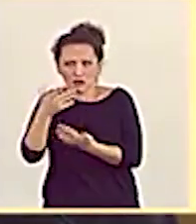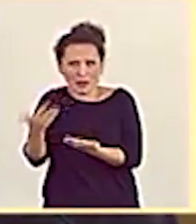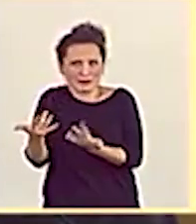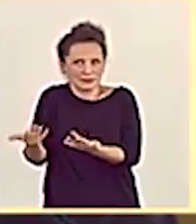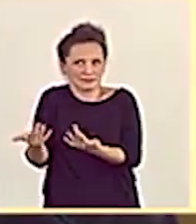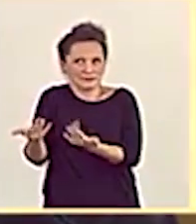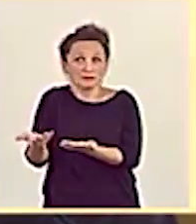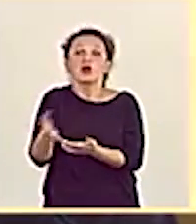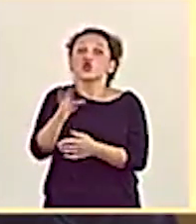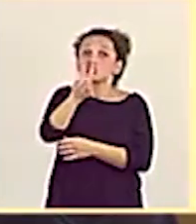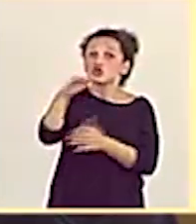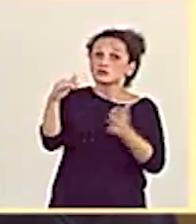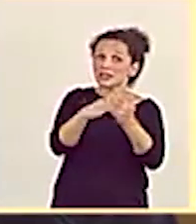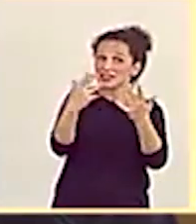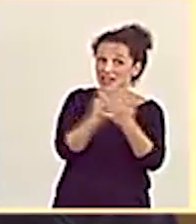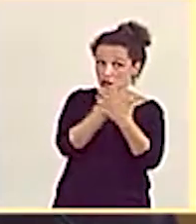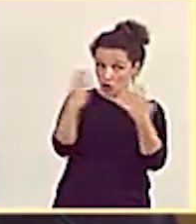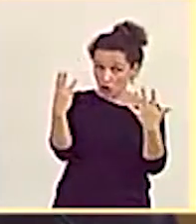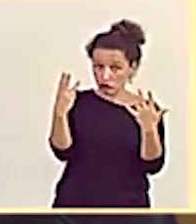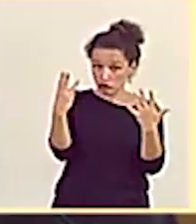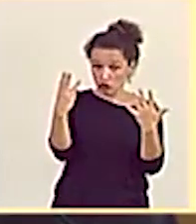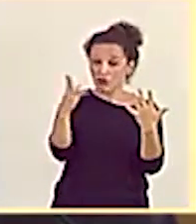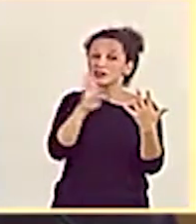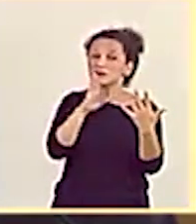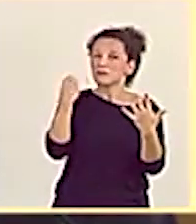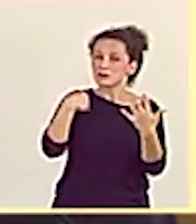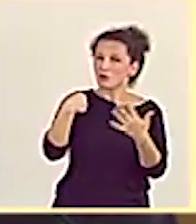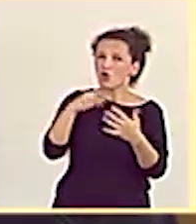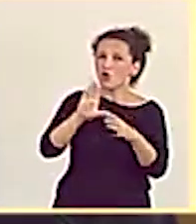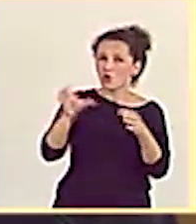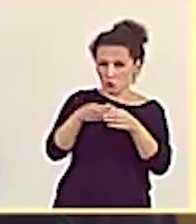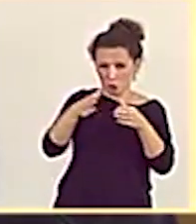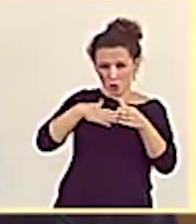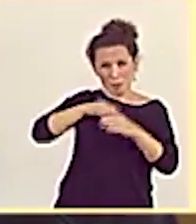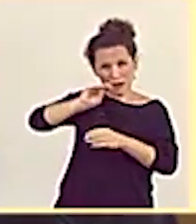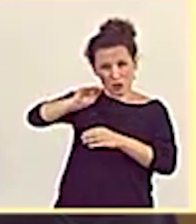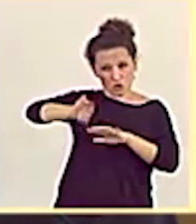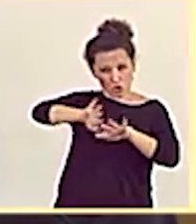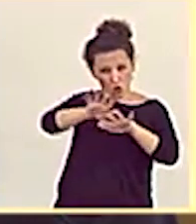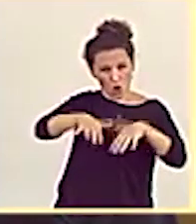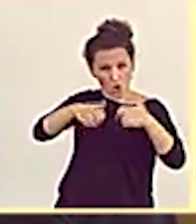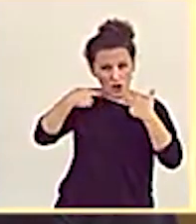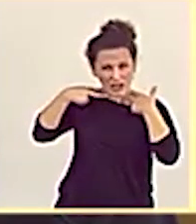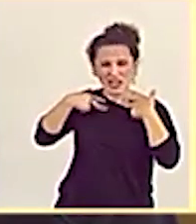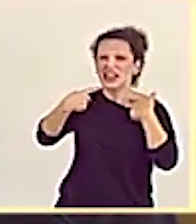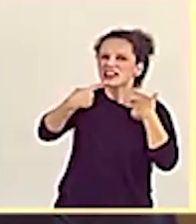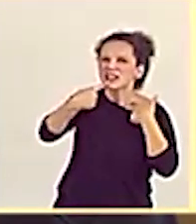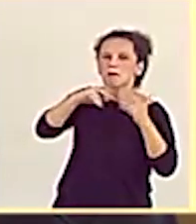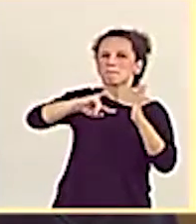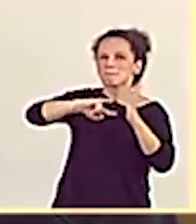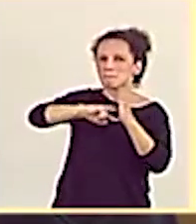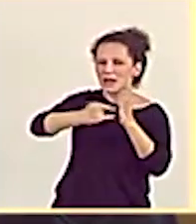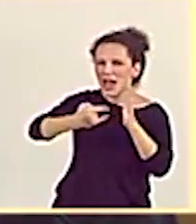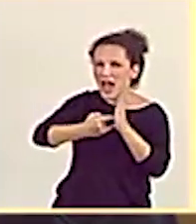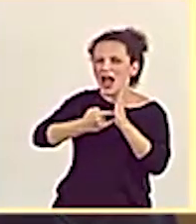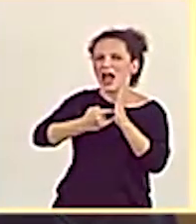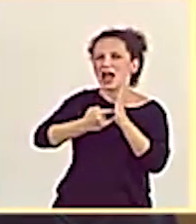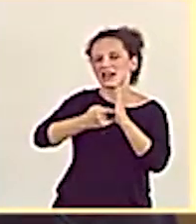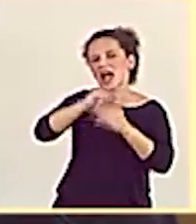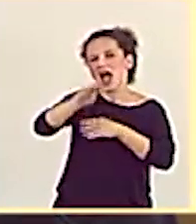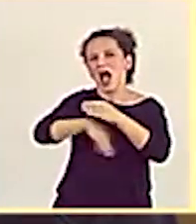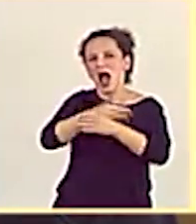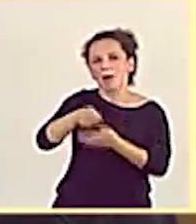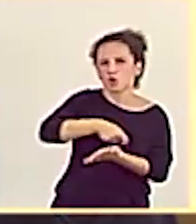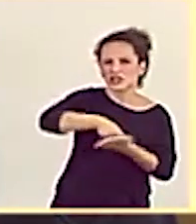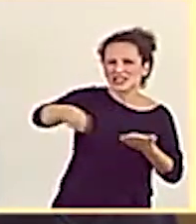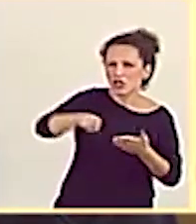En 2018, contestando a la pregunta de nuestro grupo en el Congreso, usted dijo que se estaba elaborando un nuevo plan de amortización y de construcción